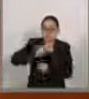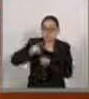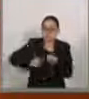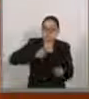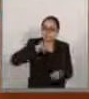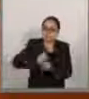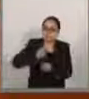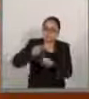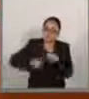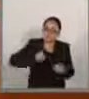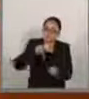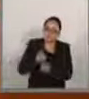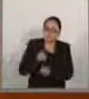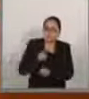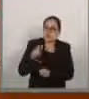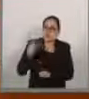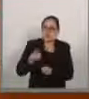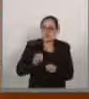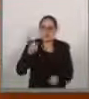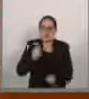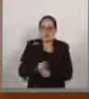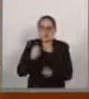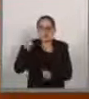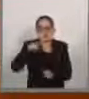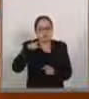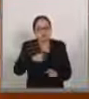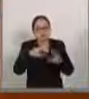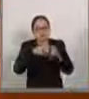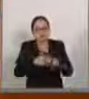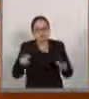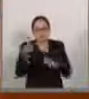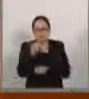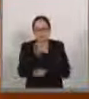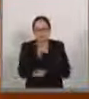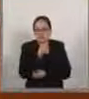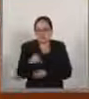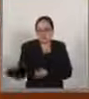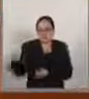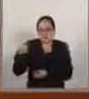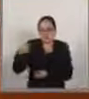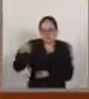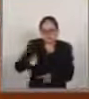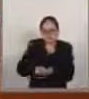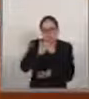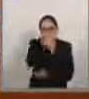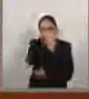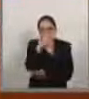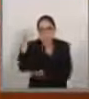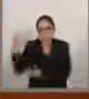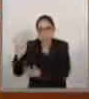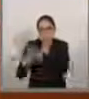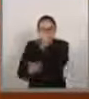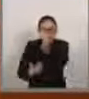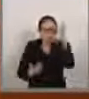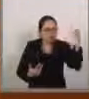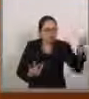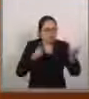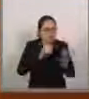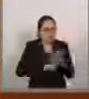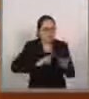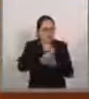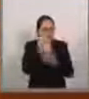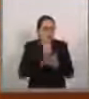desde hace ya varios años en la desaparición de nuestros bosques, en que no hay una política realmente